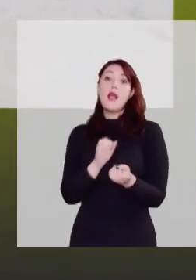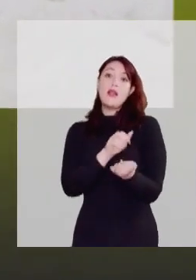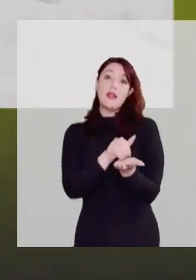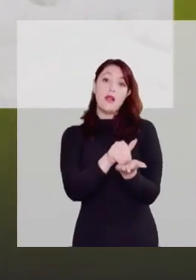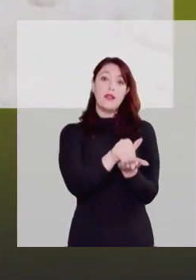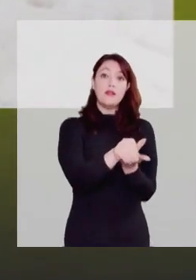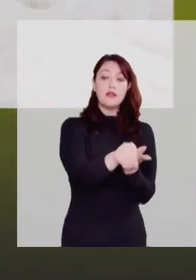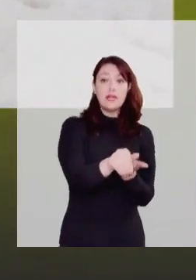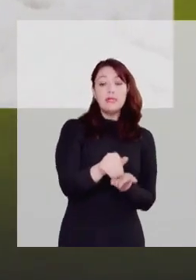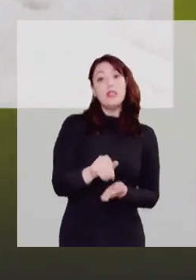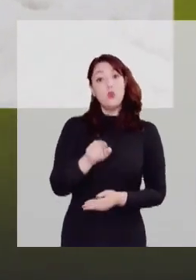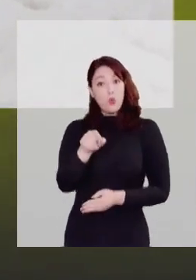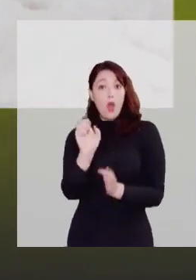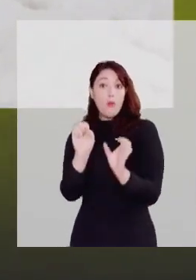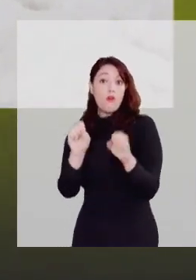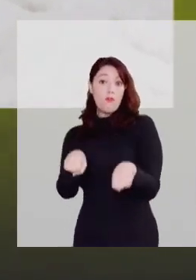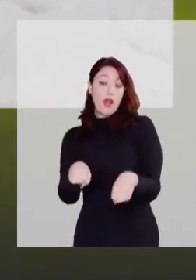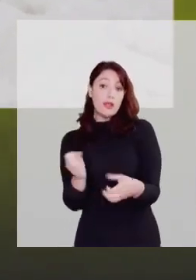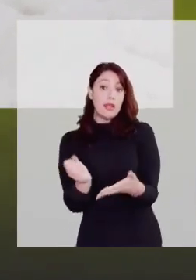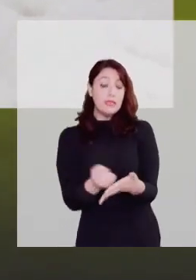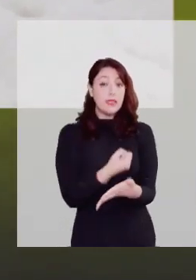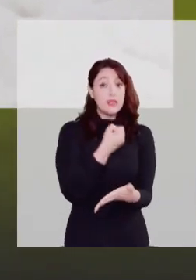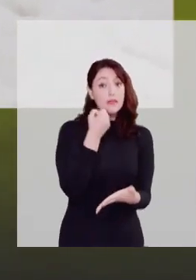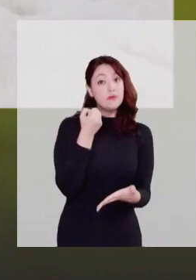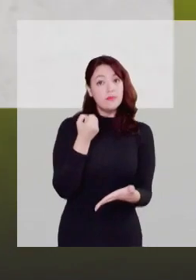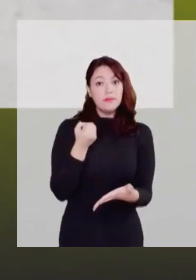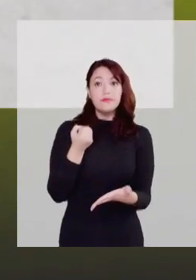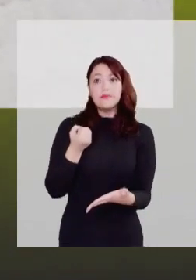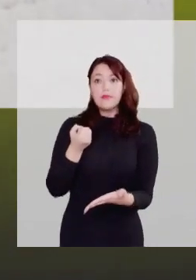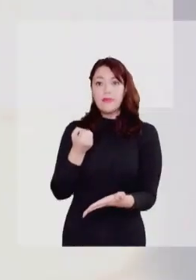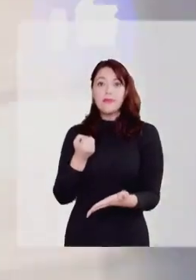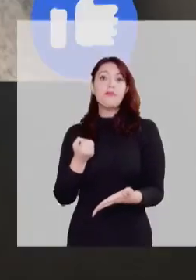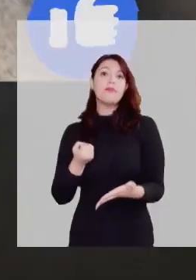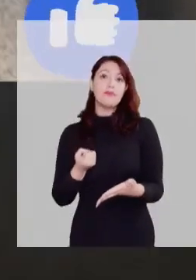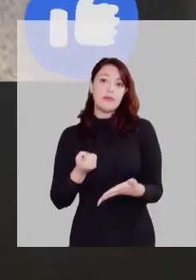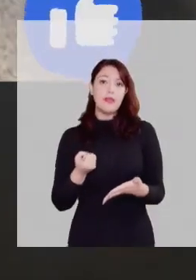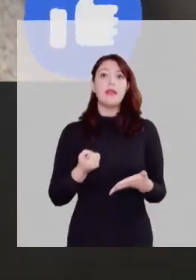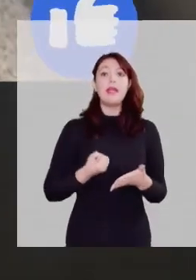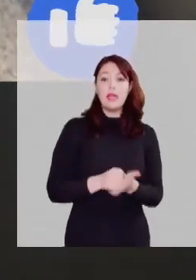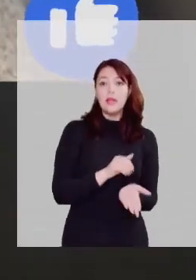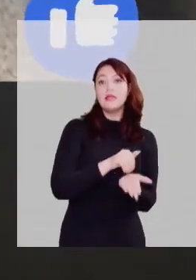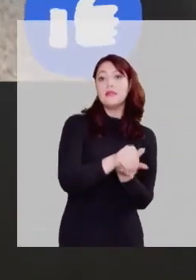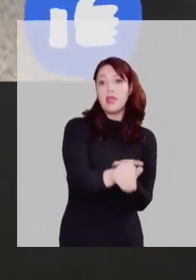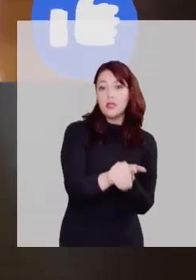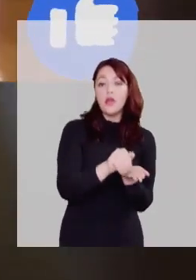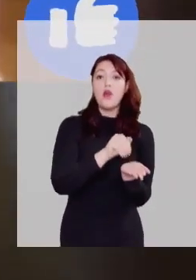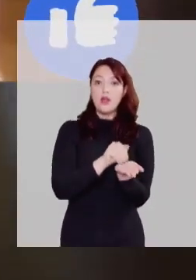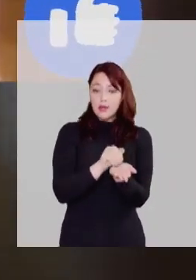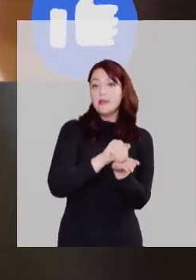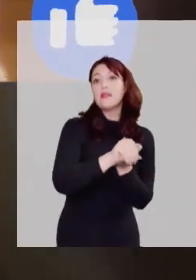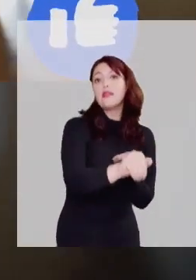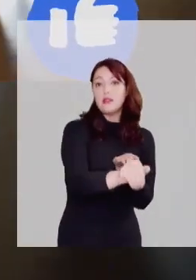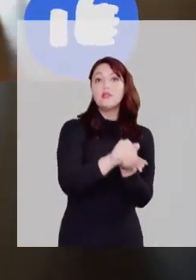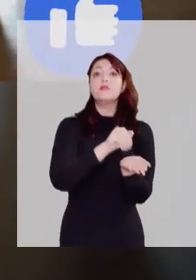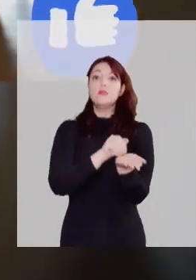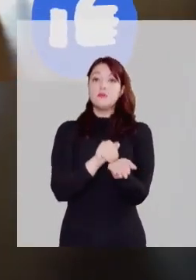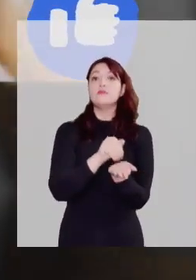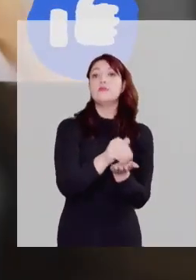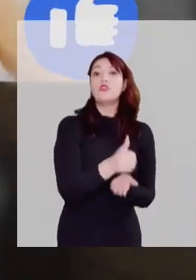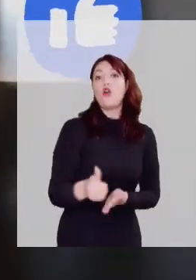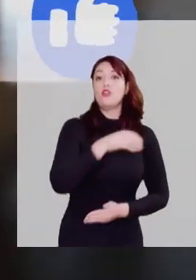Rechazala. Si la probaste y te decepcionaste. Rechazala. Rechazando. Rechazando.